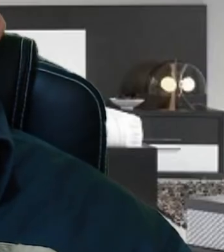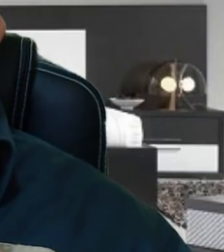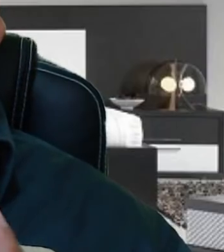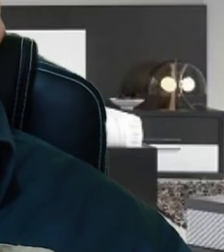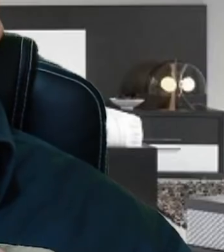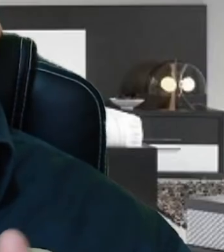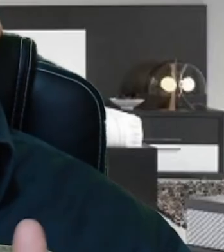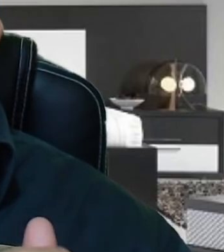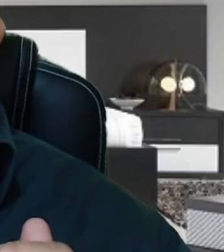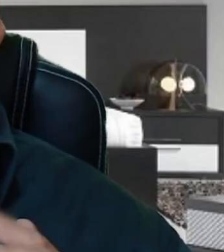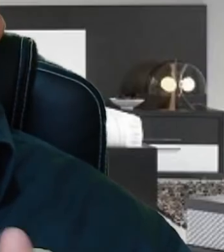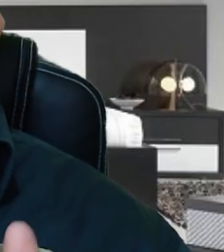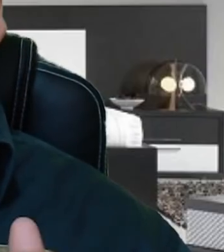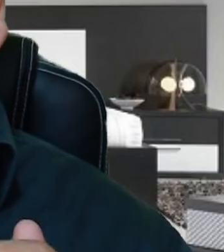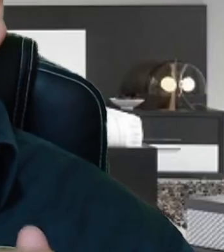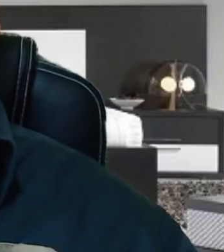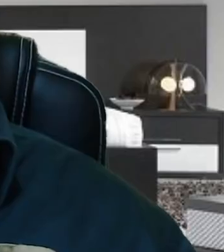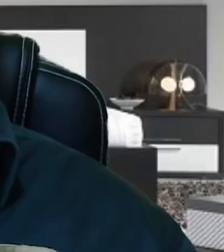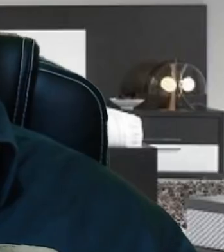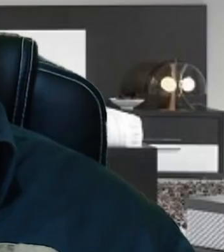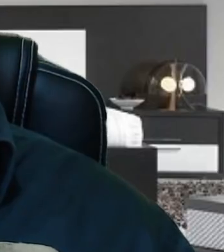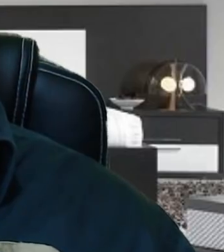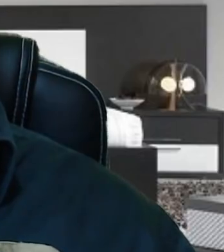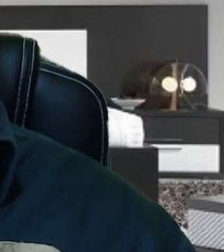cómo nos los explica.